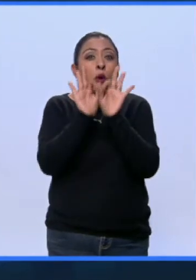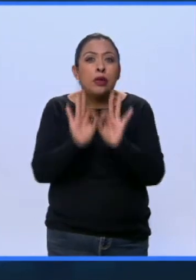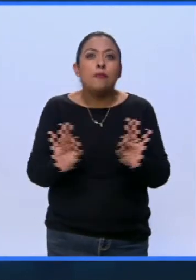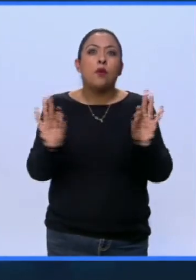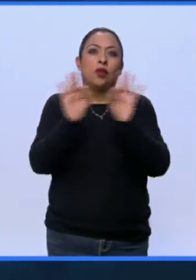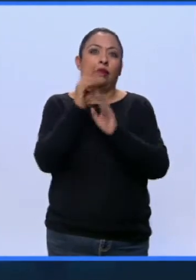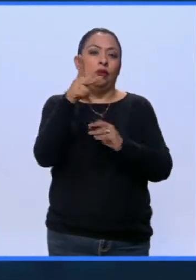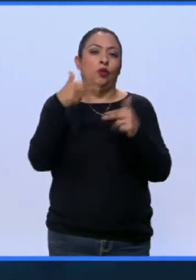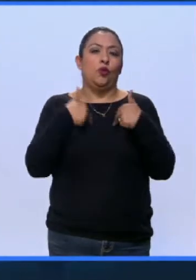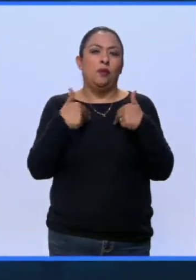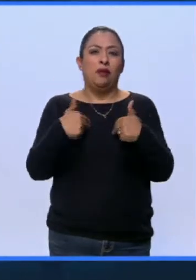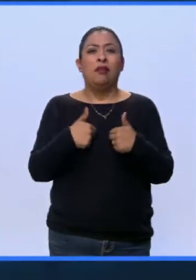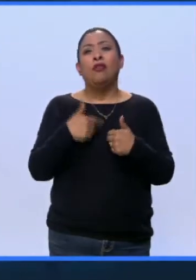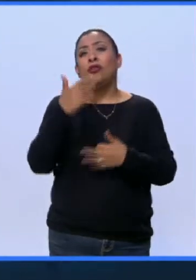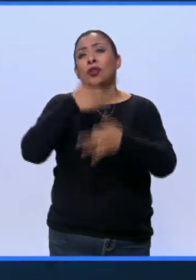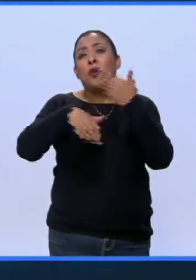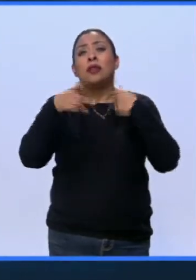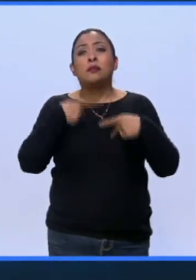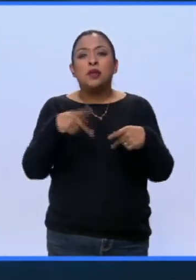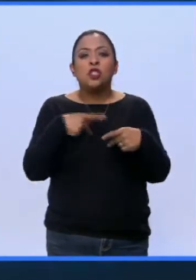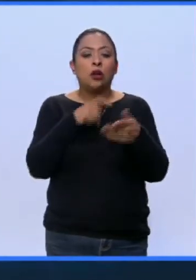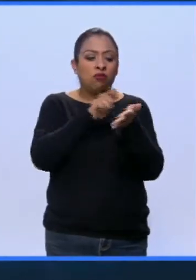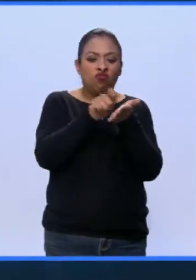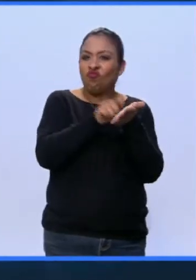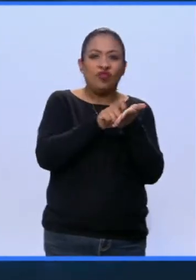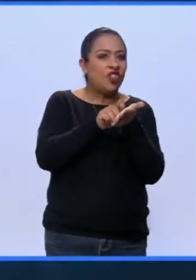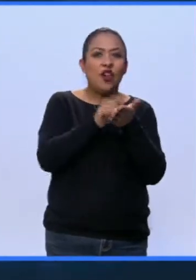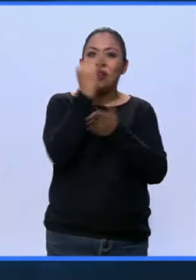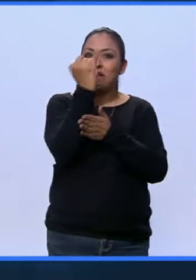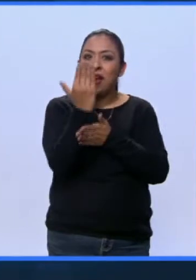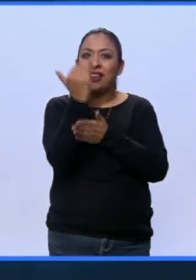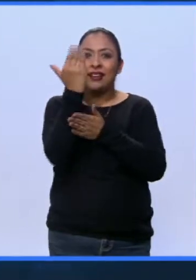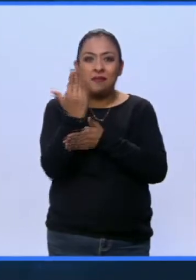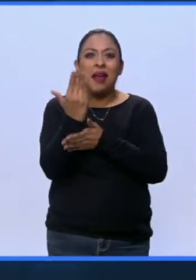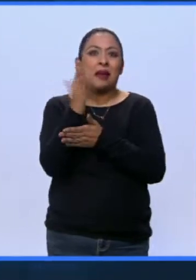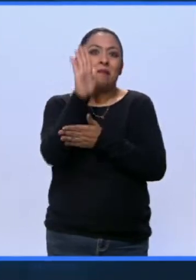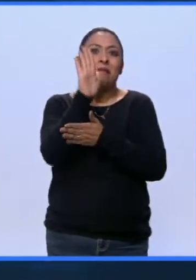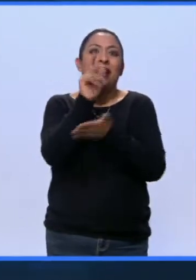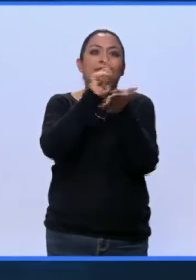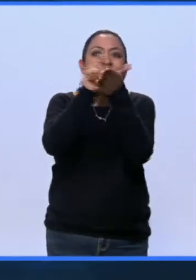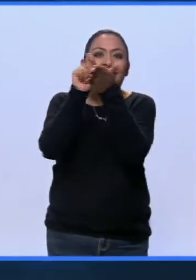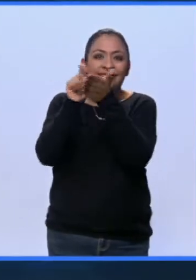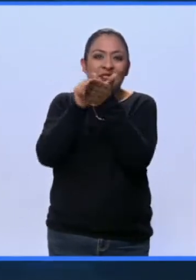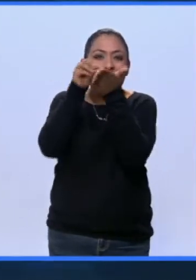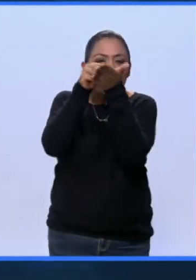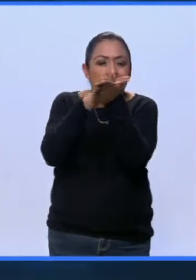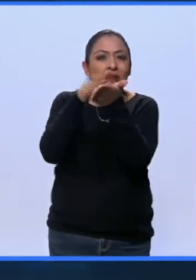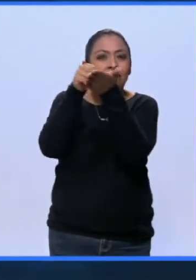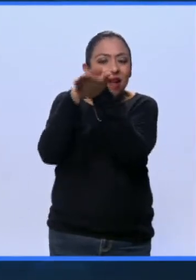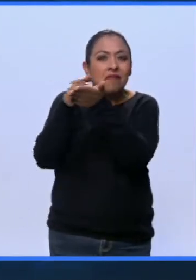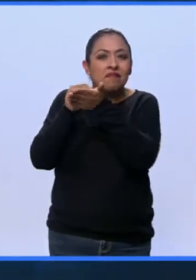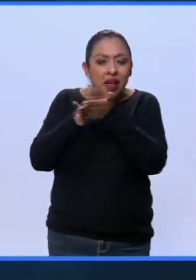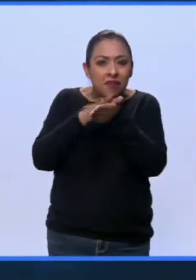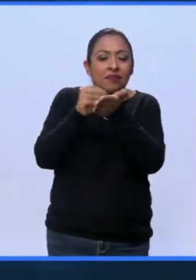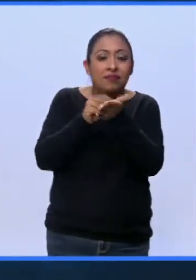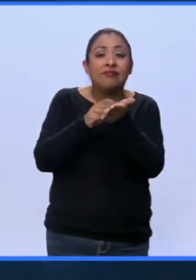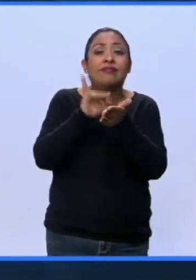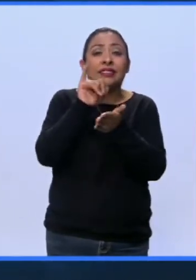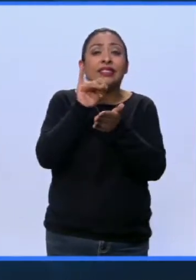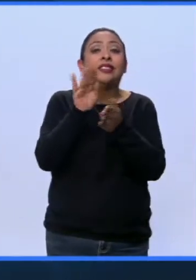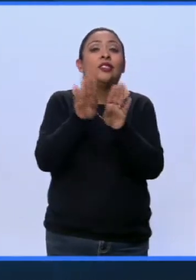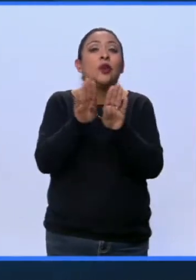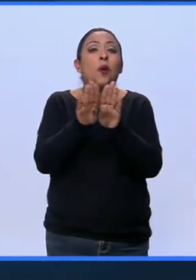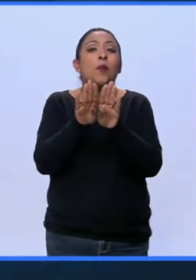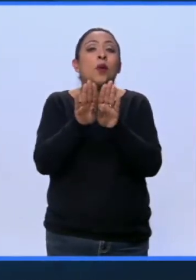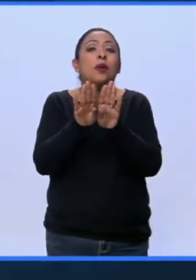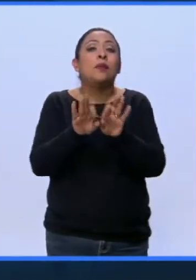manera ya todo mundo escribe con imágenes, por decirlo así. Estoy vulgarizando, pero sí es muy, muy, muy cercano a lo